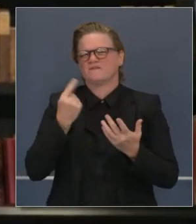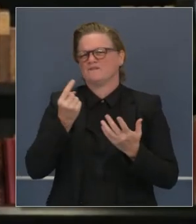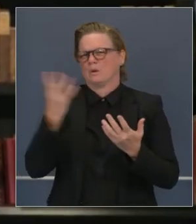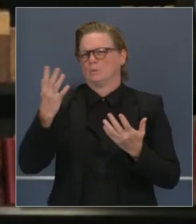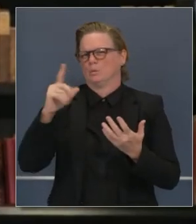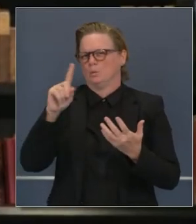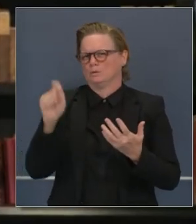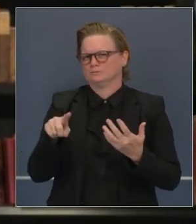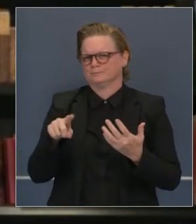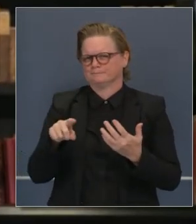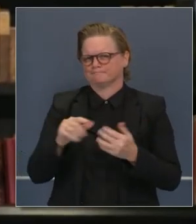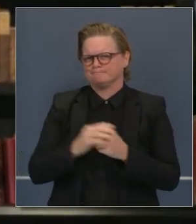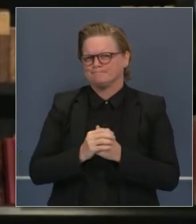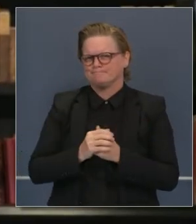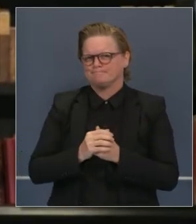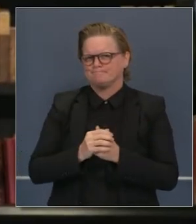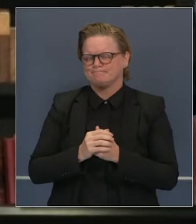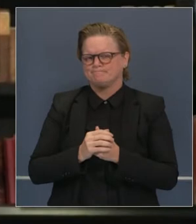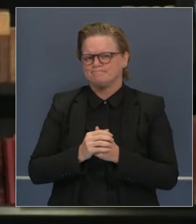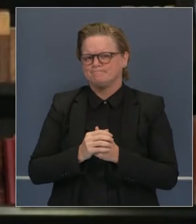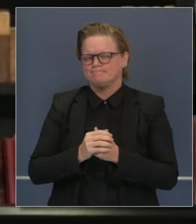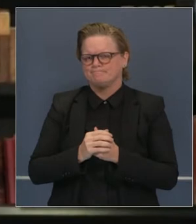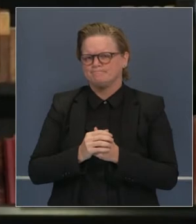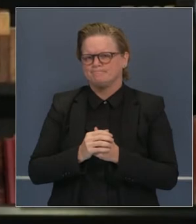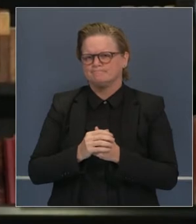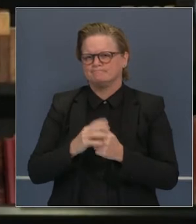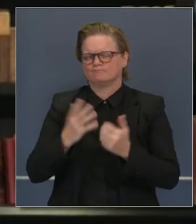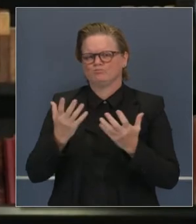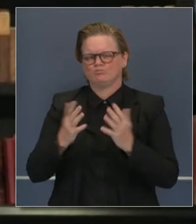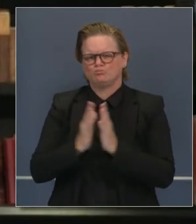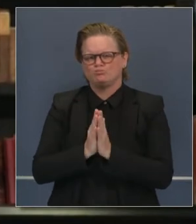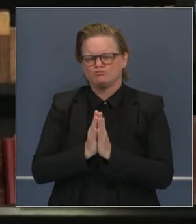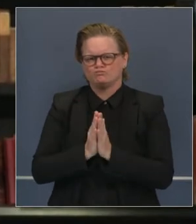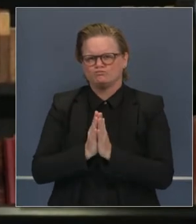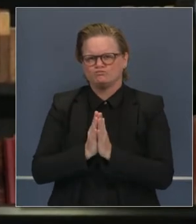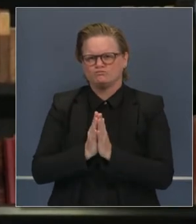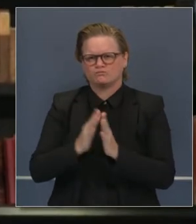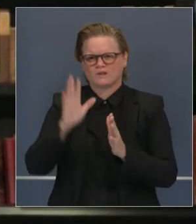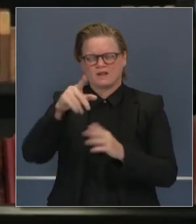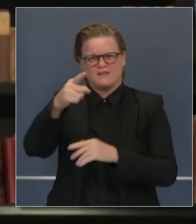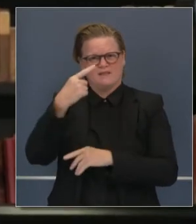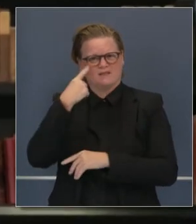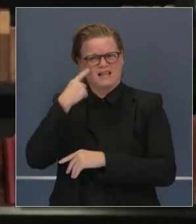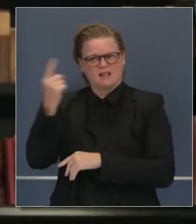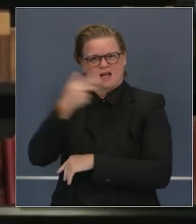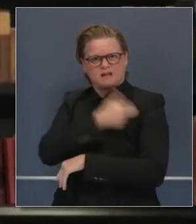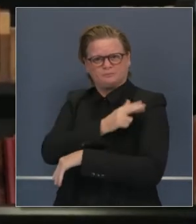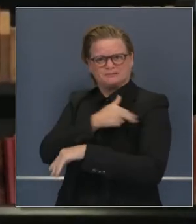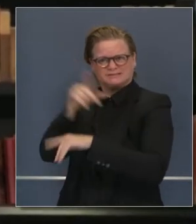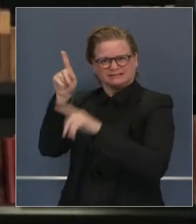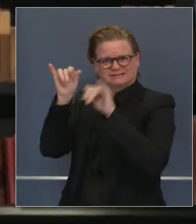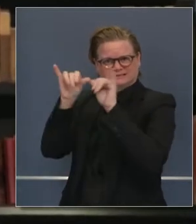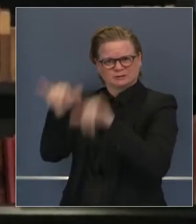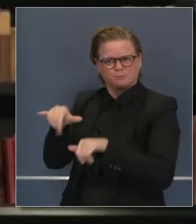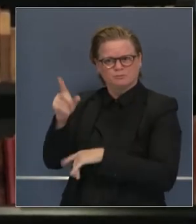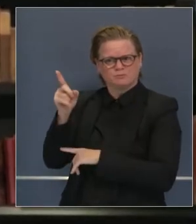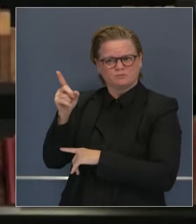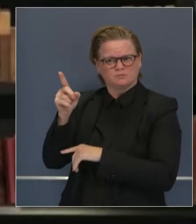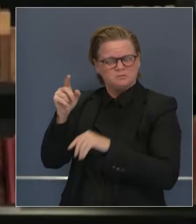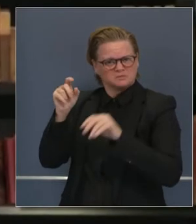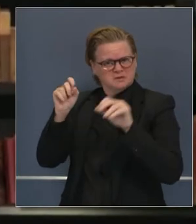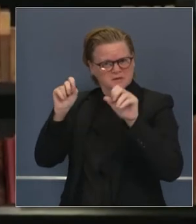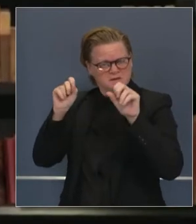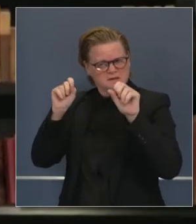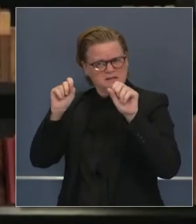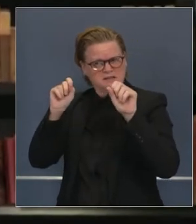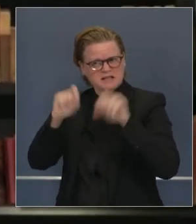En cuanto a temas relacionados, ¿cómo opina usted que va a seguir adelante el